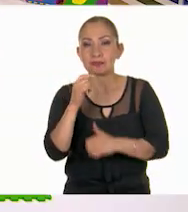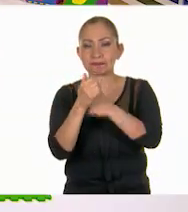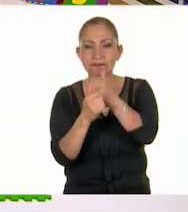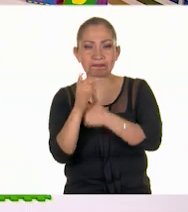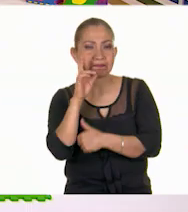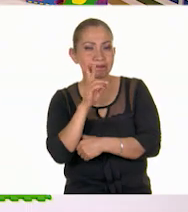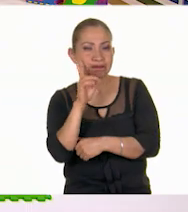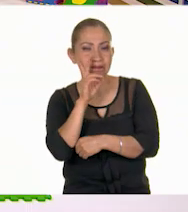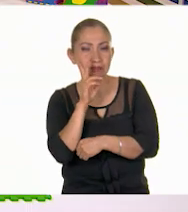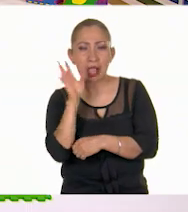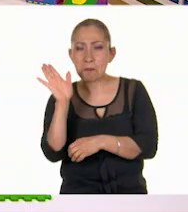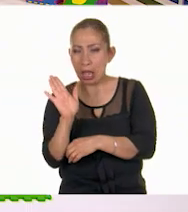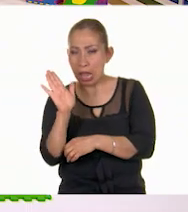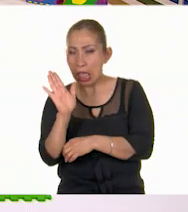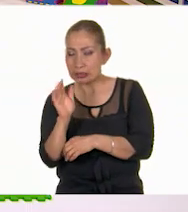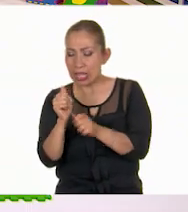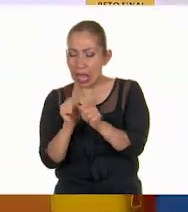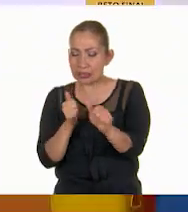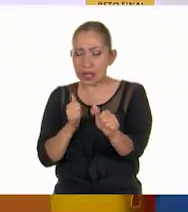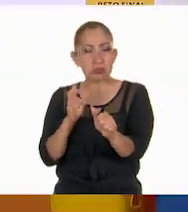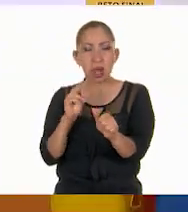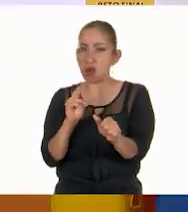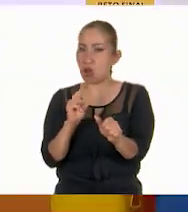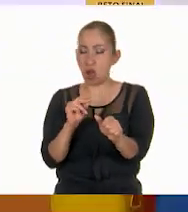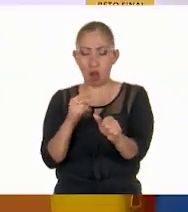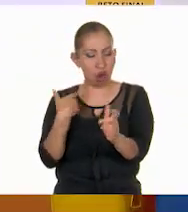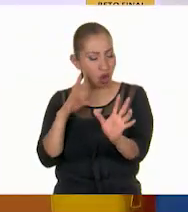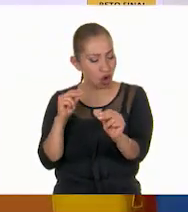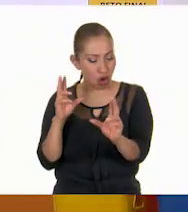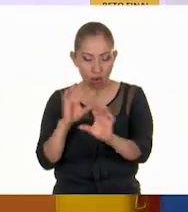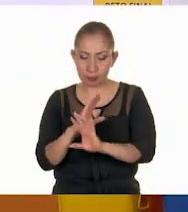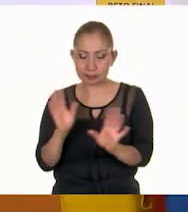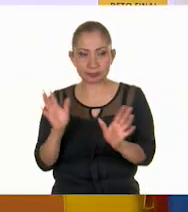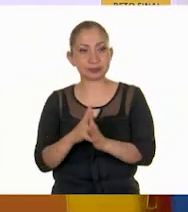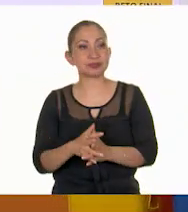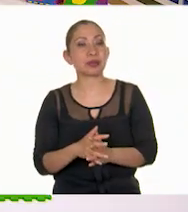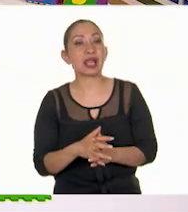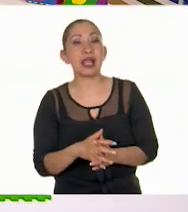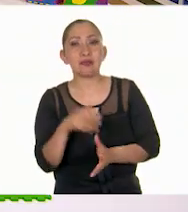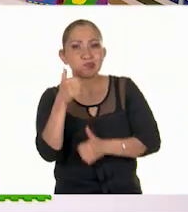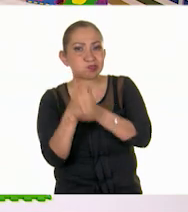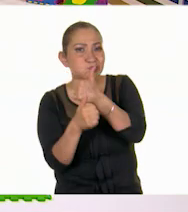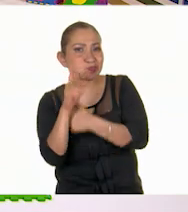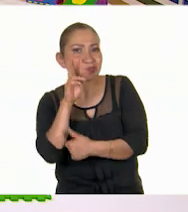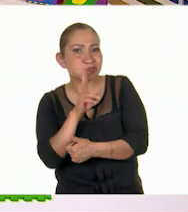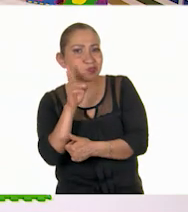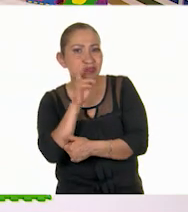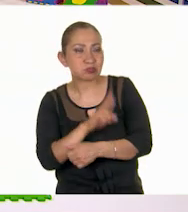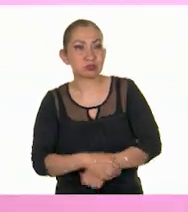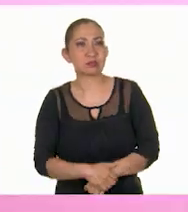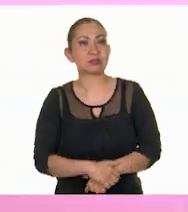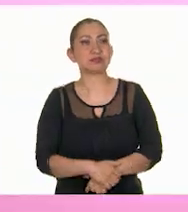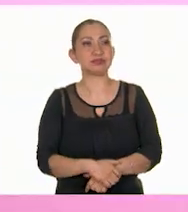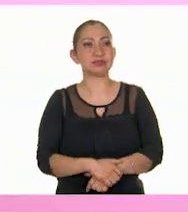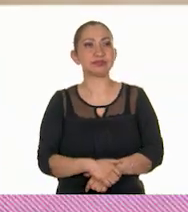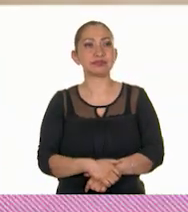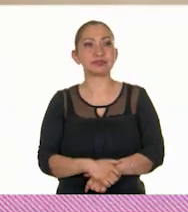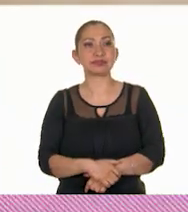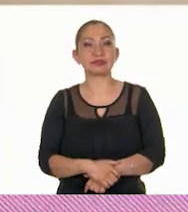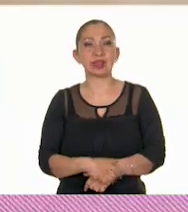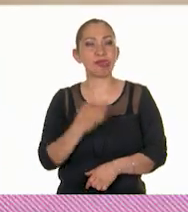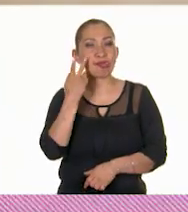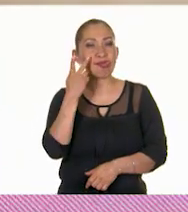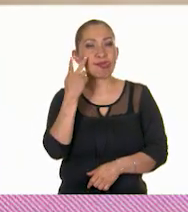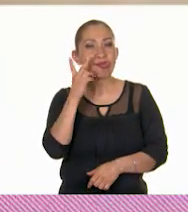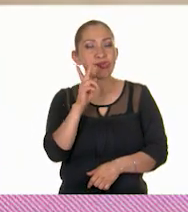reto. No te preocupes. Parece que vamos atrás, pero no, ¿eh? Ahí vamos. No, no. Entonces, reto. Vamos a ver, a ver.